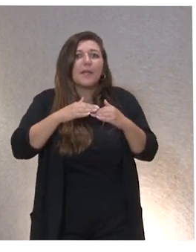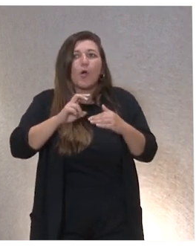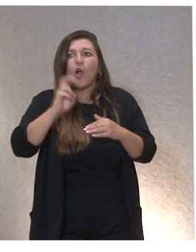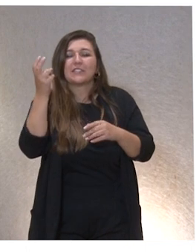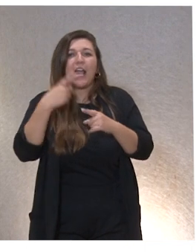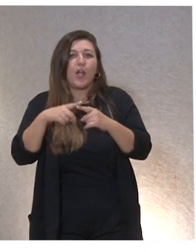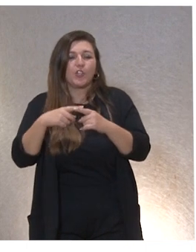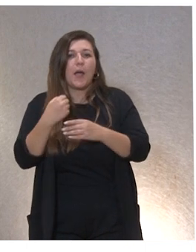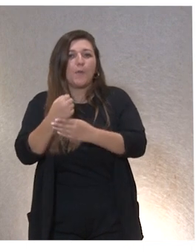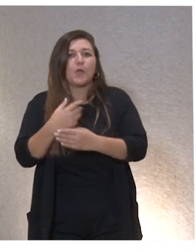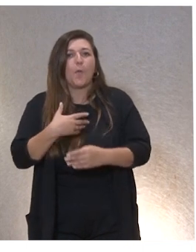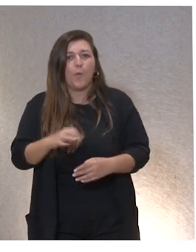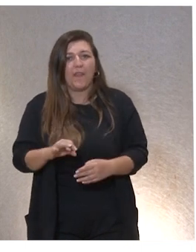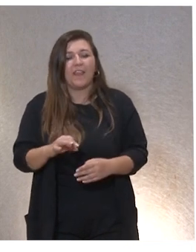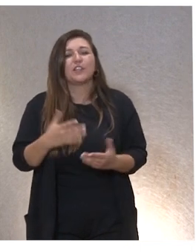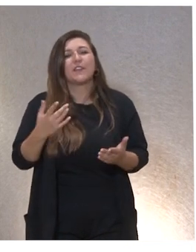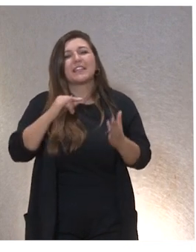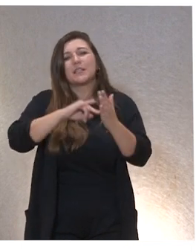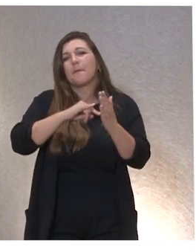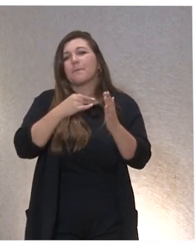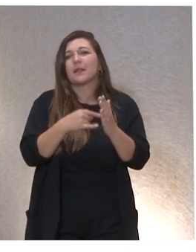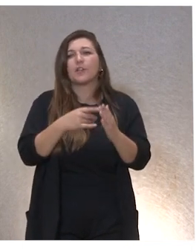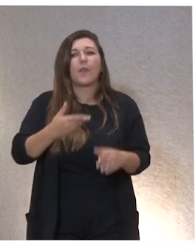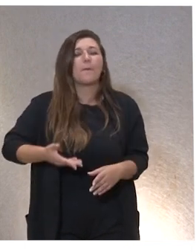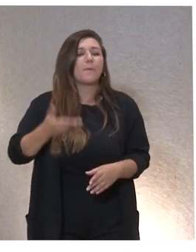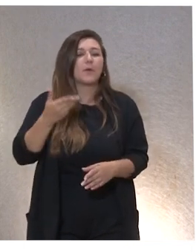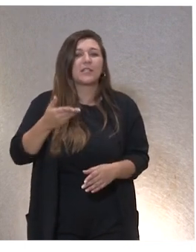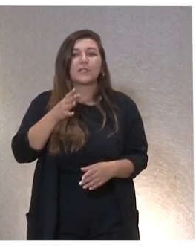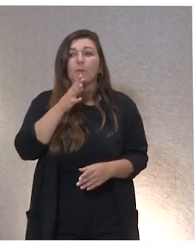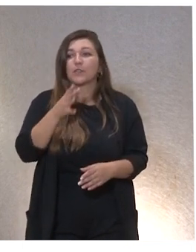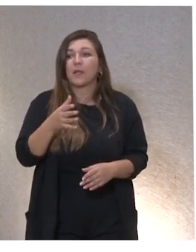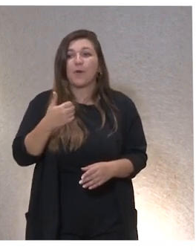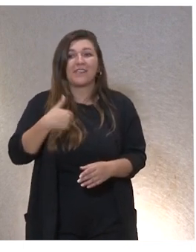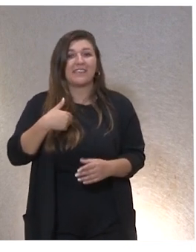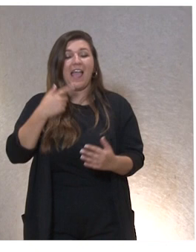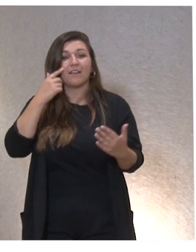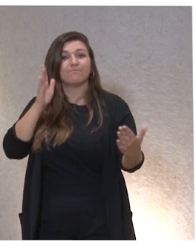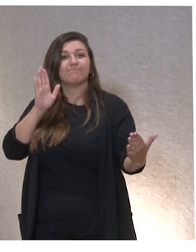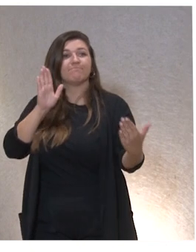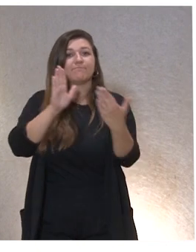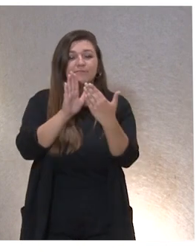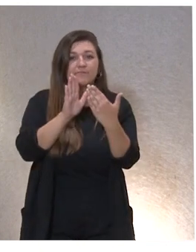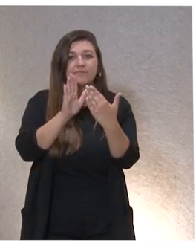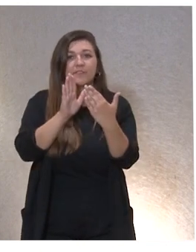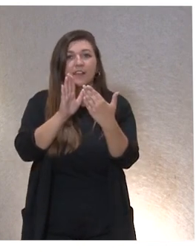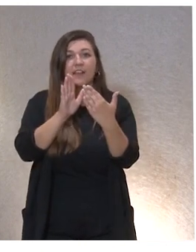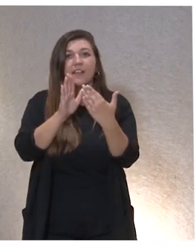¿Me explico? Es una metodología muy importante, yo creo, porque una vez que te confrontas con el concepto de dignidad